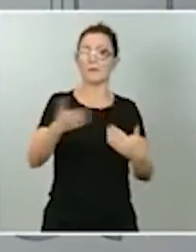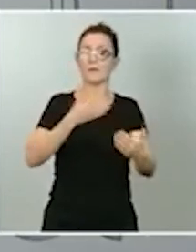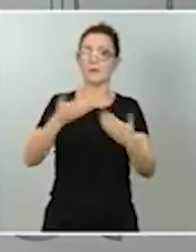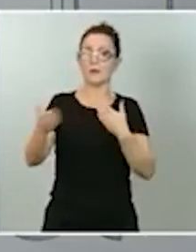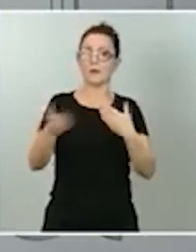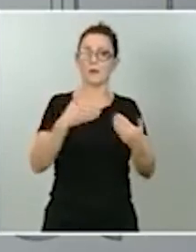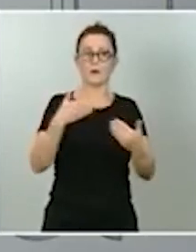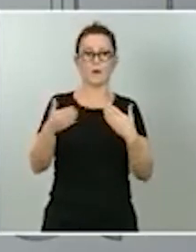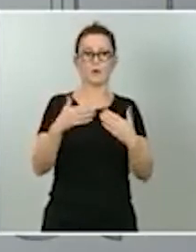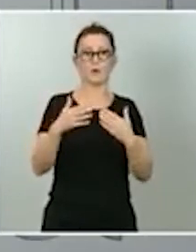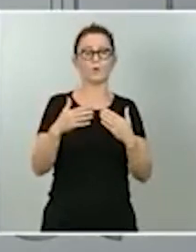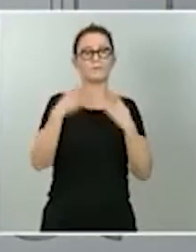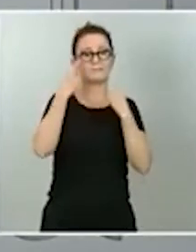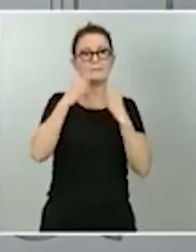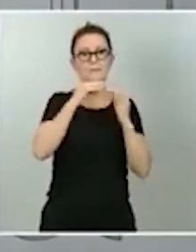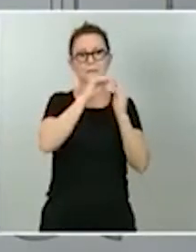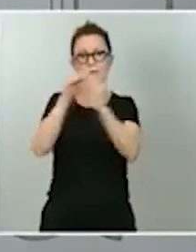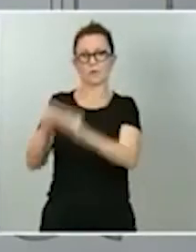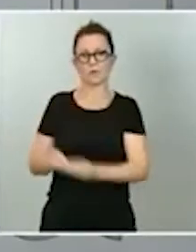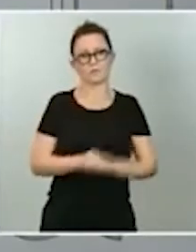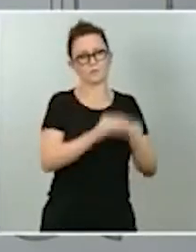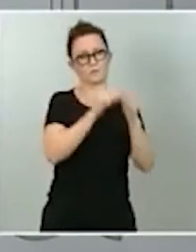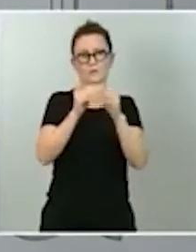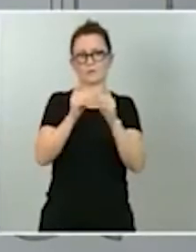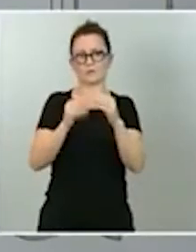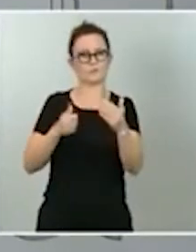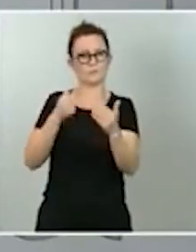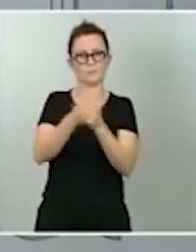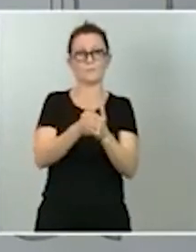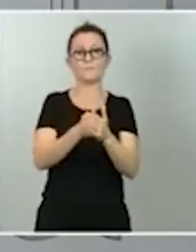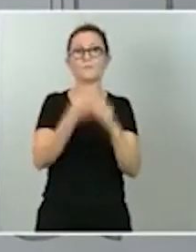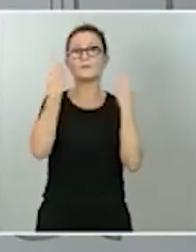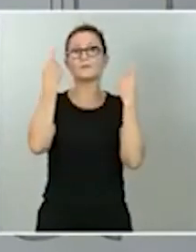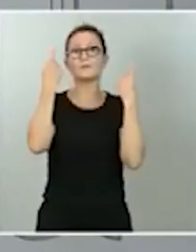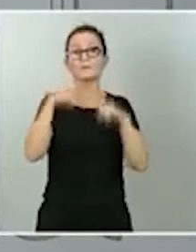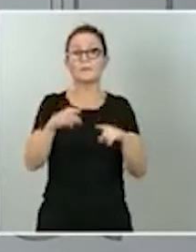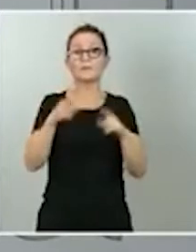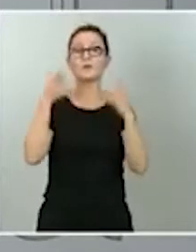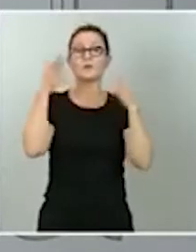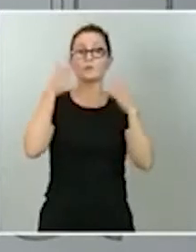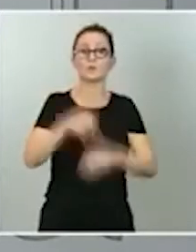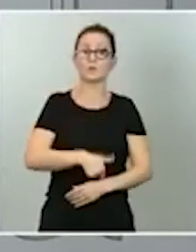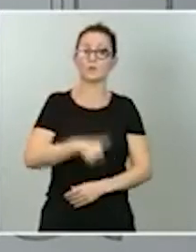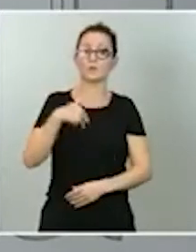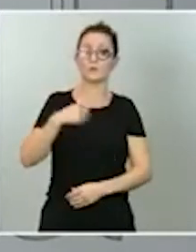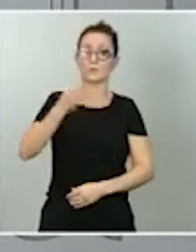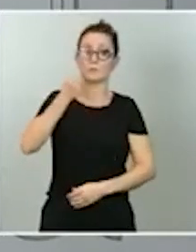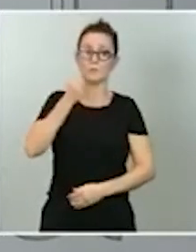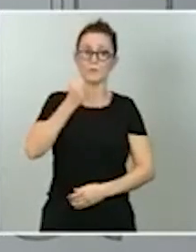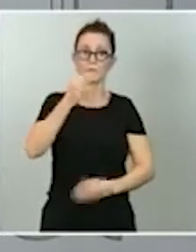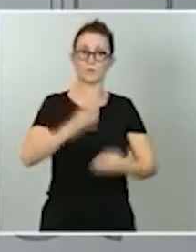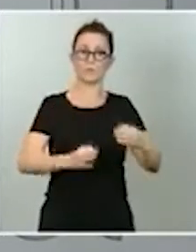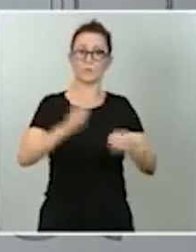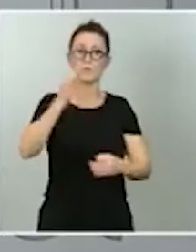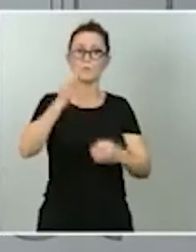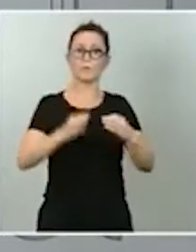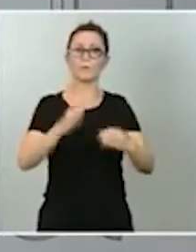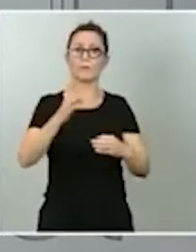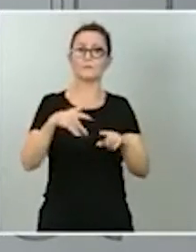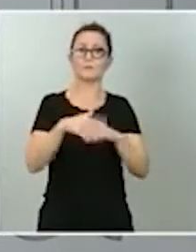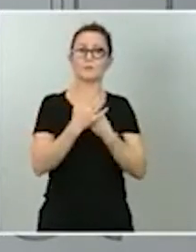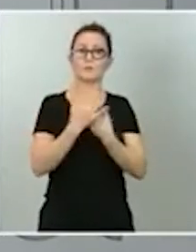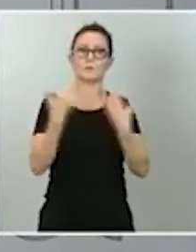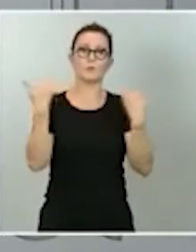posible. Saben que nos encontramos, sobre todo, en el Consejo General del Poder Judicial en una situación muy complicada, tras años